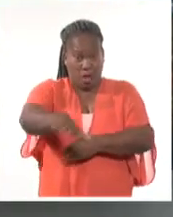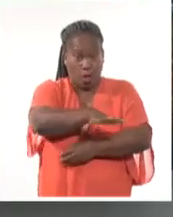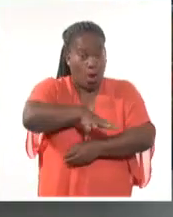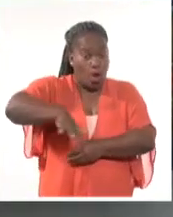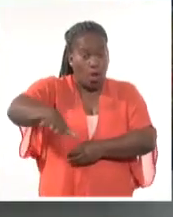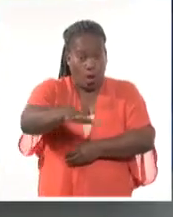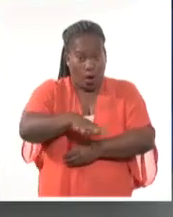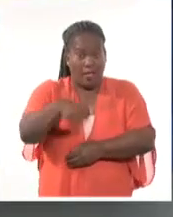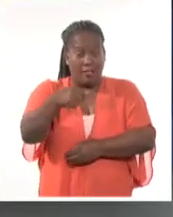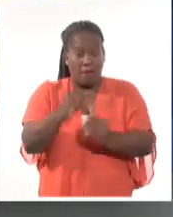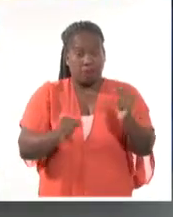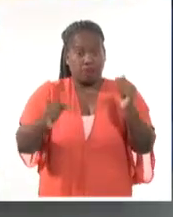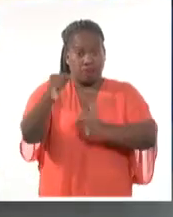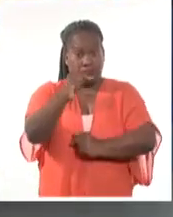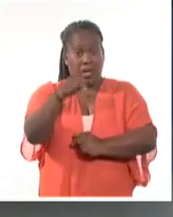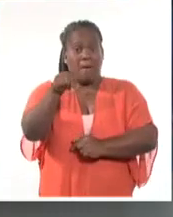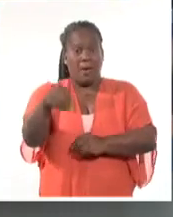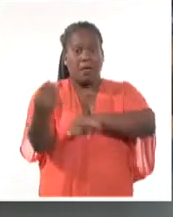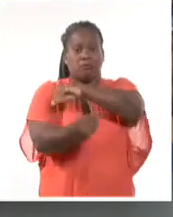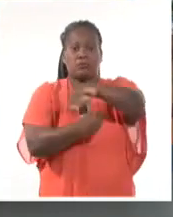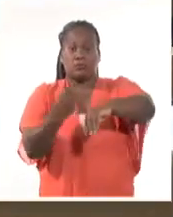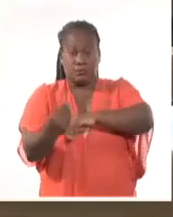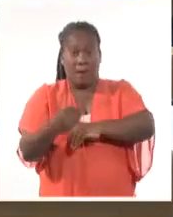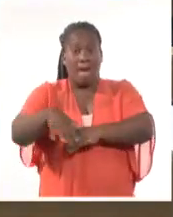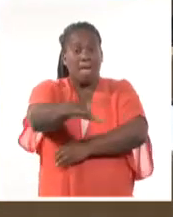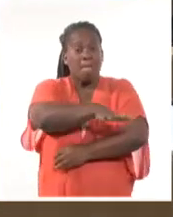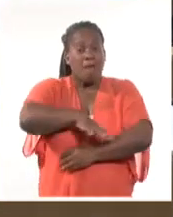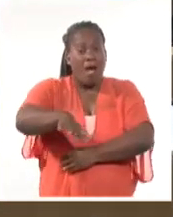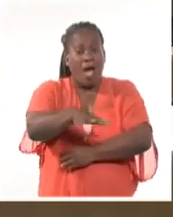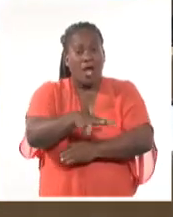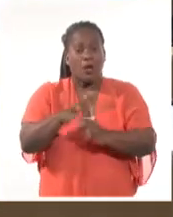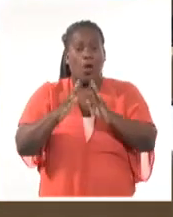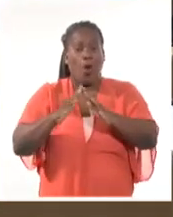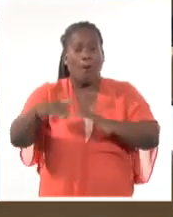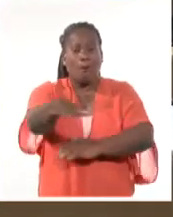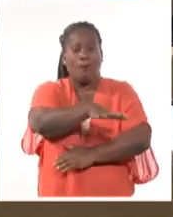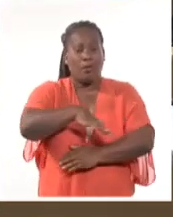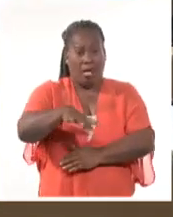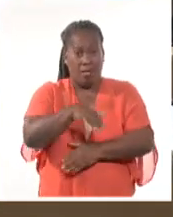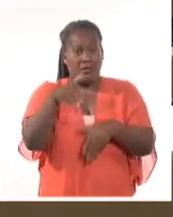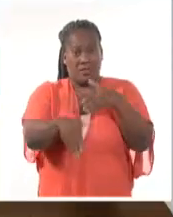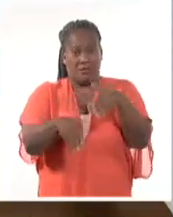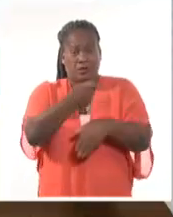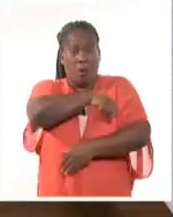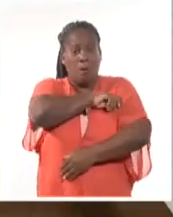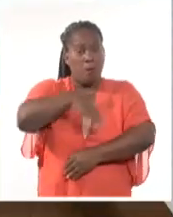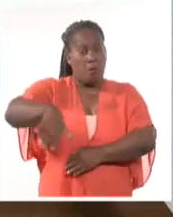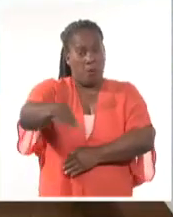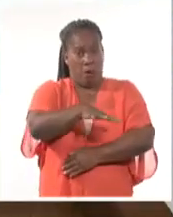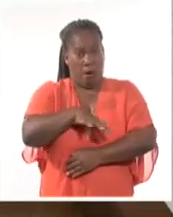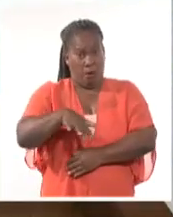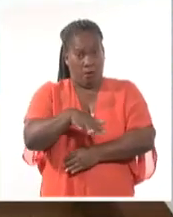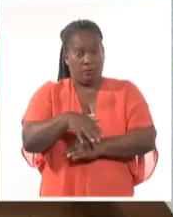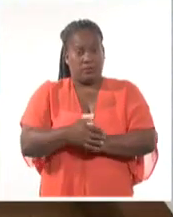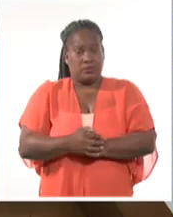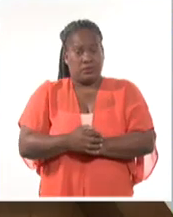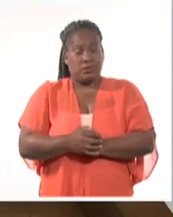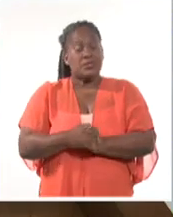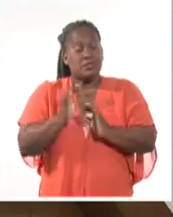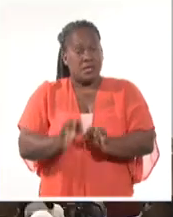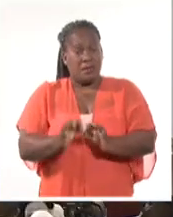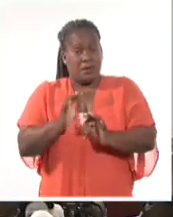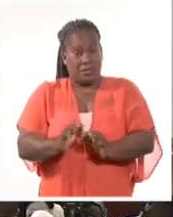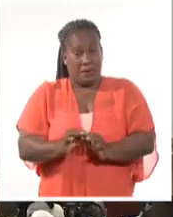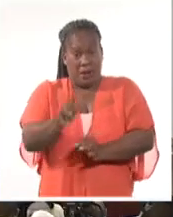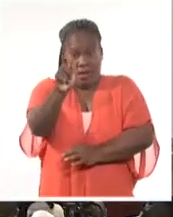recursos para la transformación de los barrios y comunidades con la participación popular, en consonancia con la máxima de poner siempre al